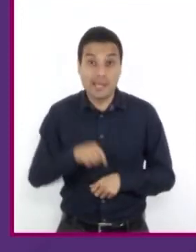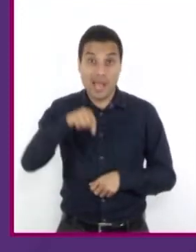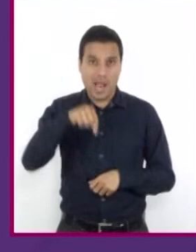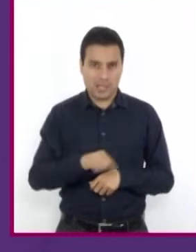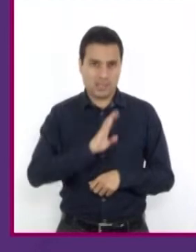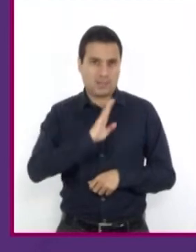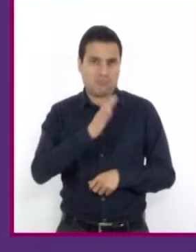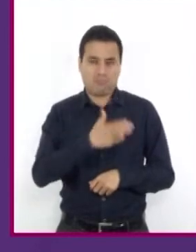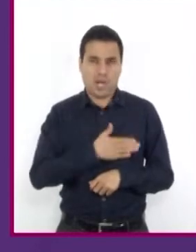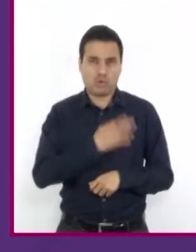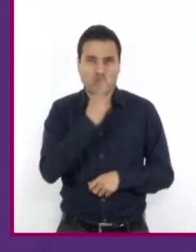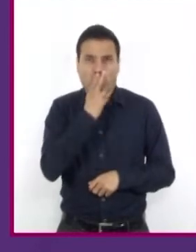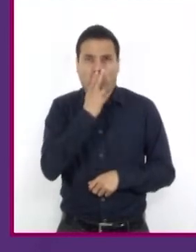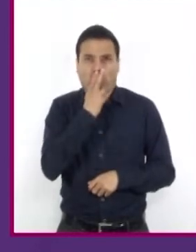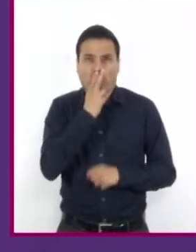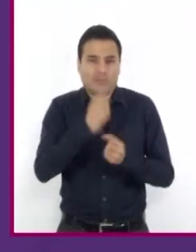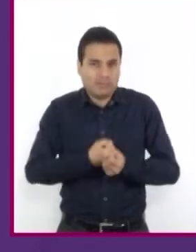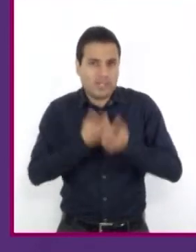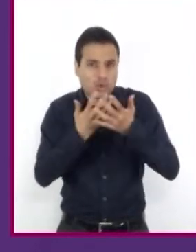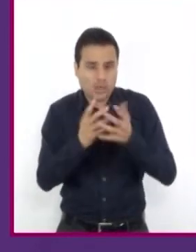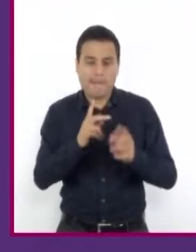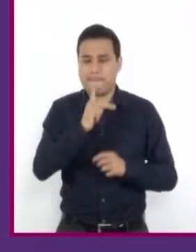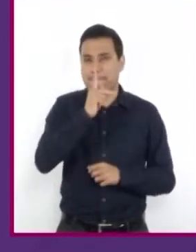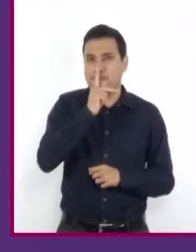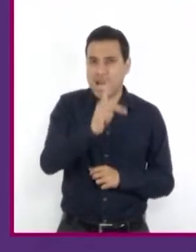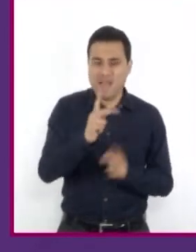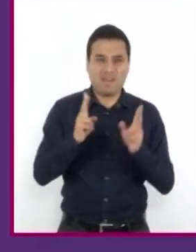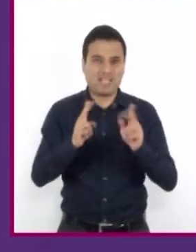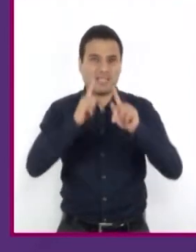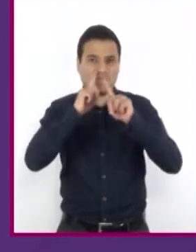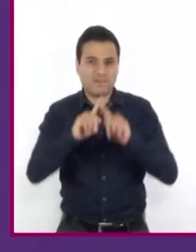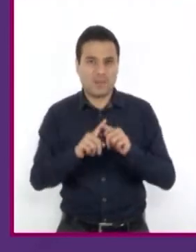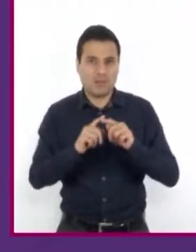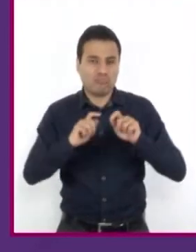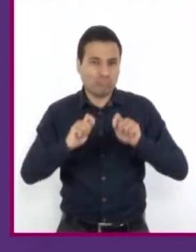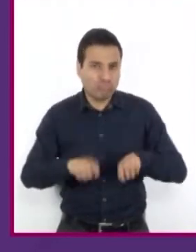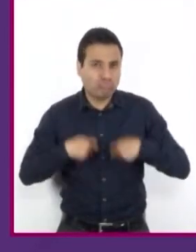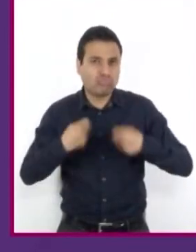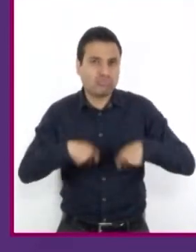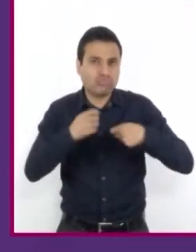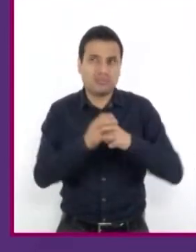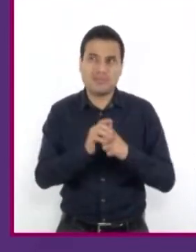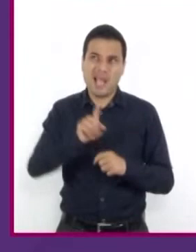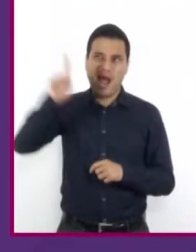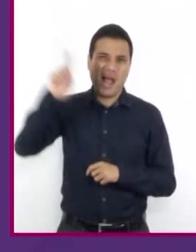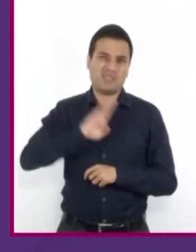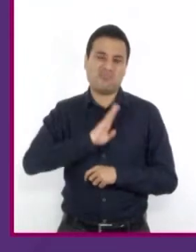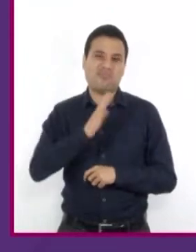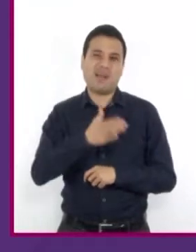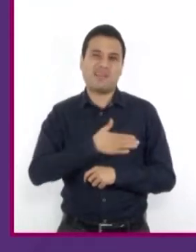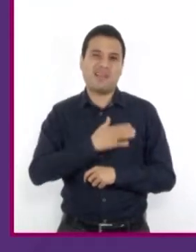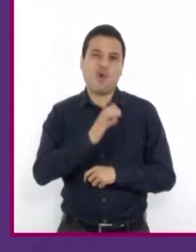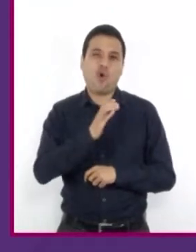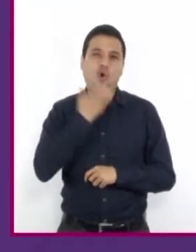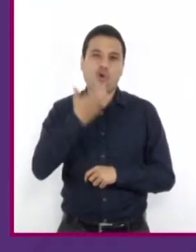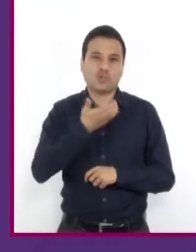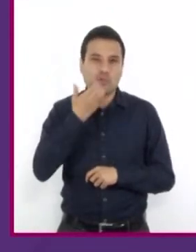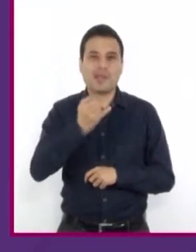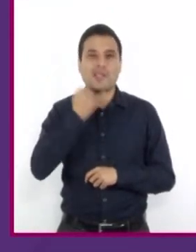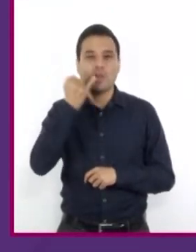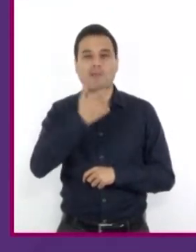tradición de las expresiones que nosotros hemos intentado hacerlas probablemente más anglosajonas. Aquí se